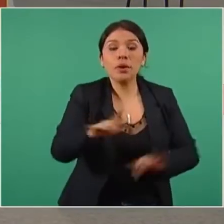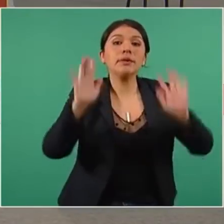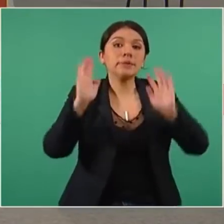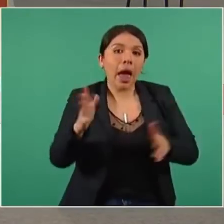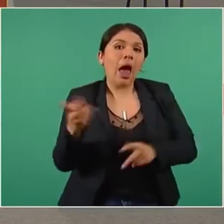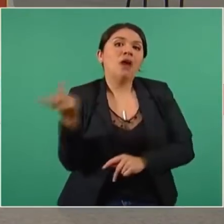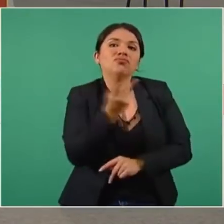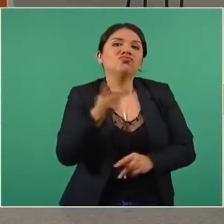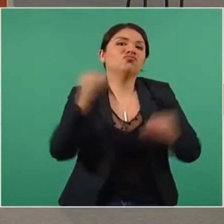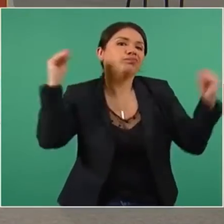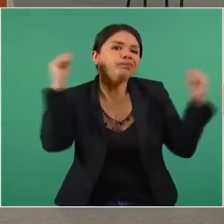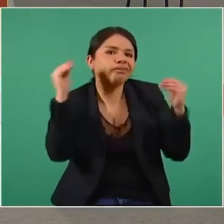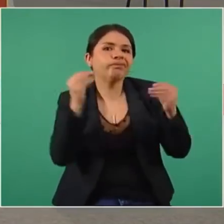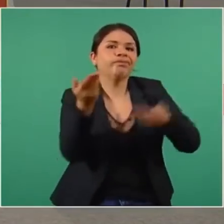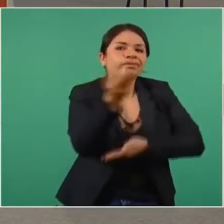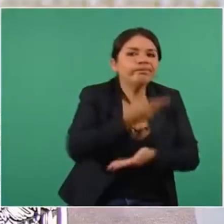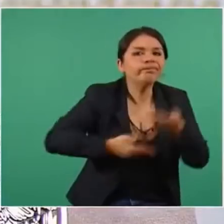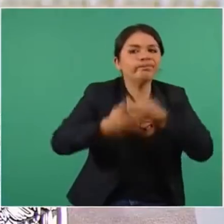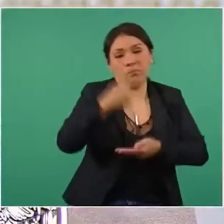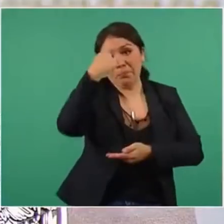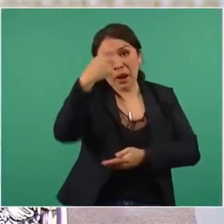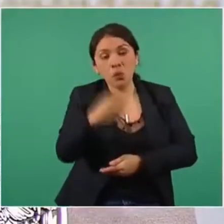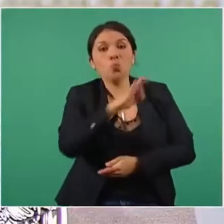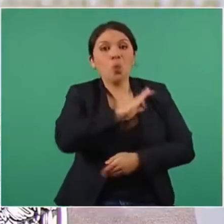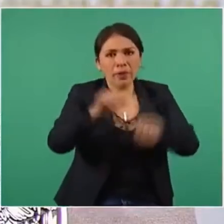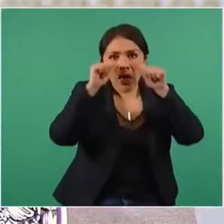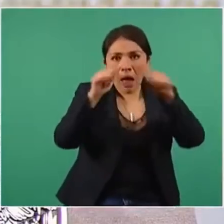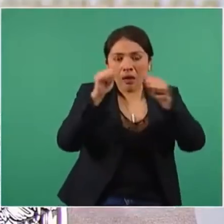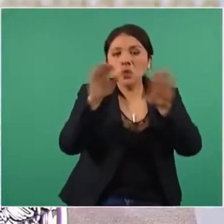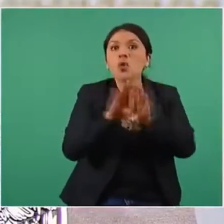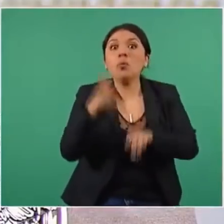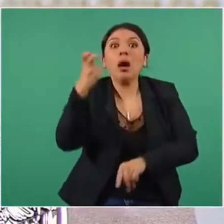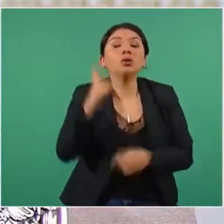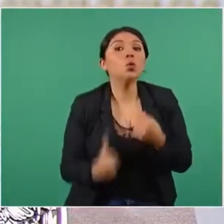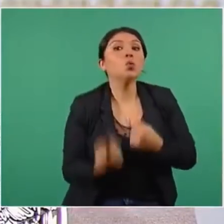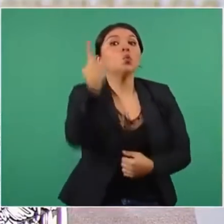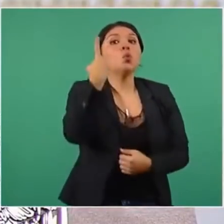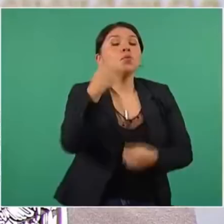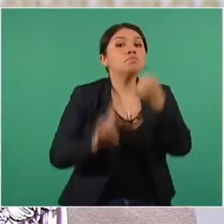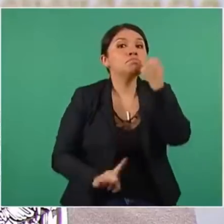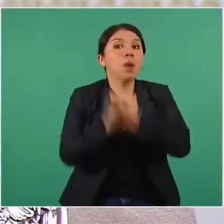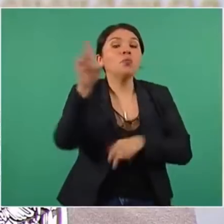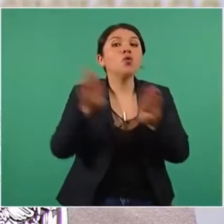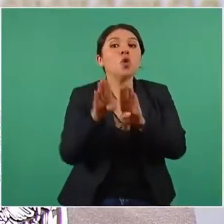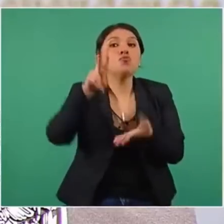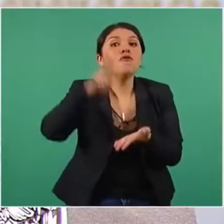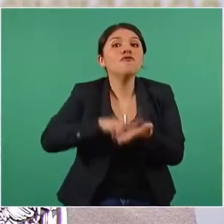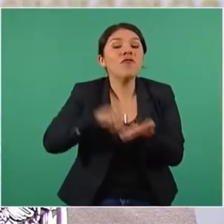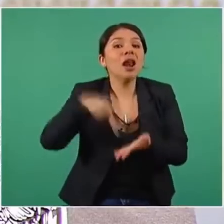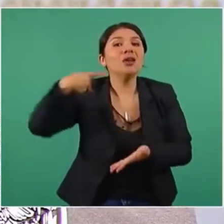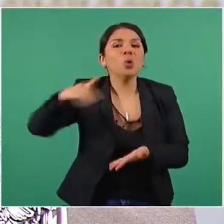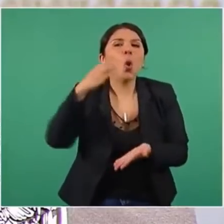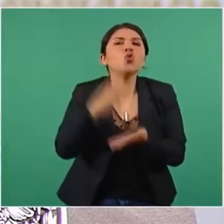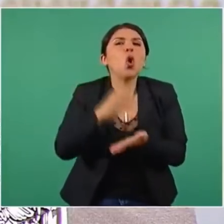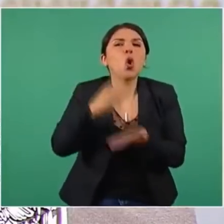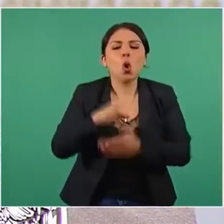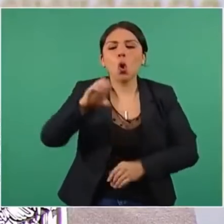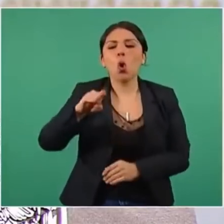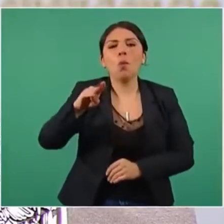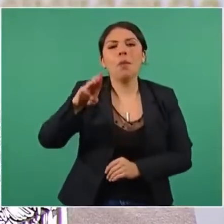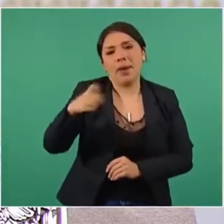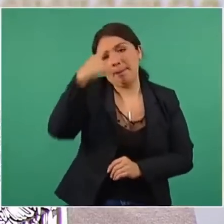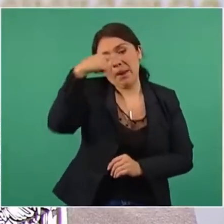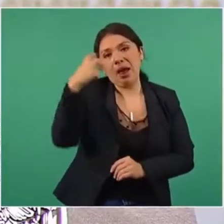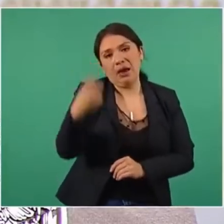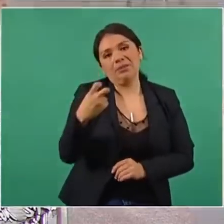entablando estas negociaciones que permitan atender la excepcionalidad del valor del cobre para